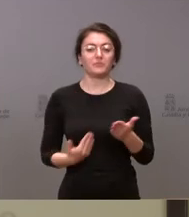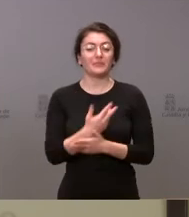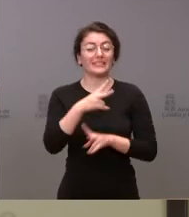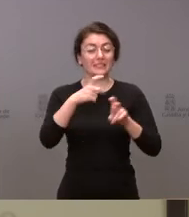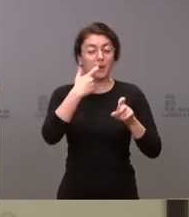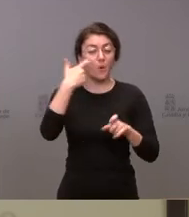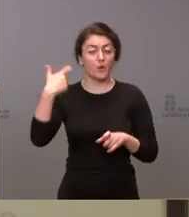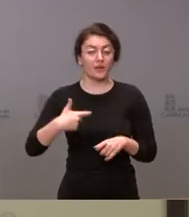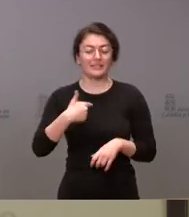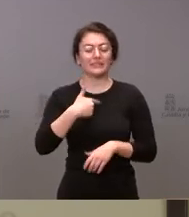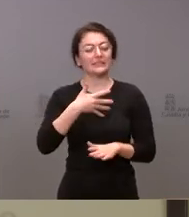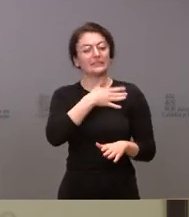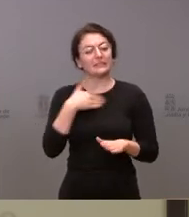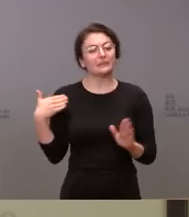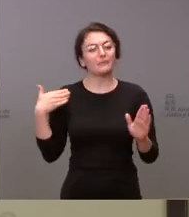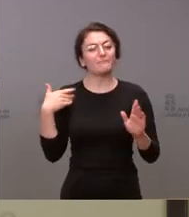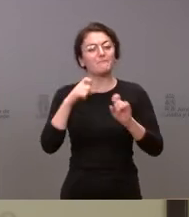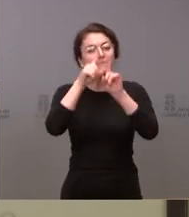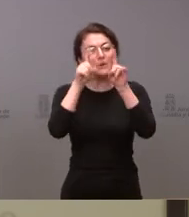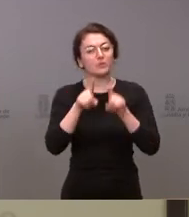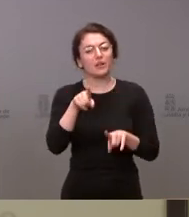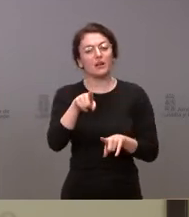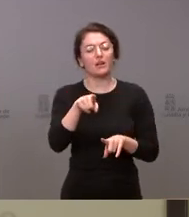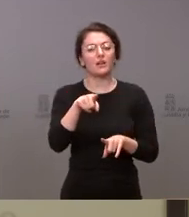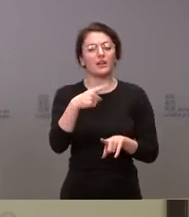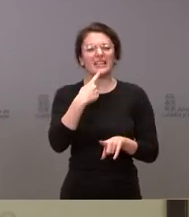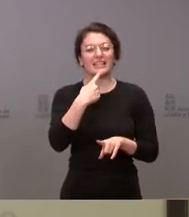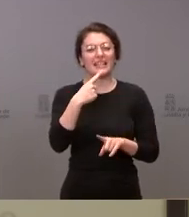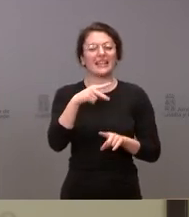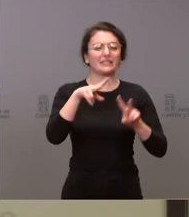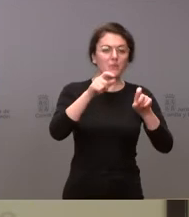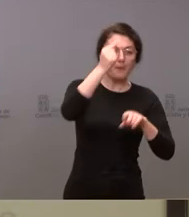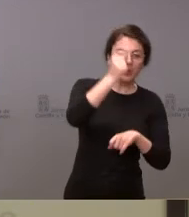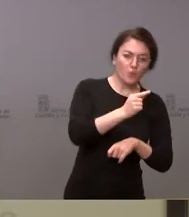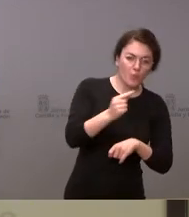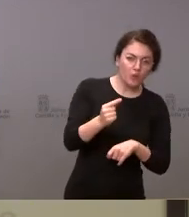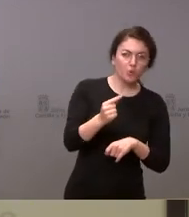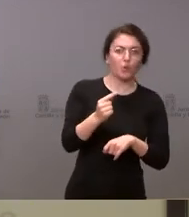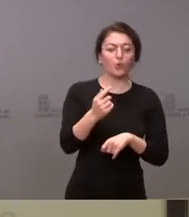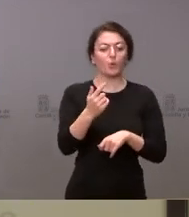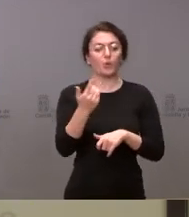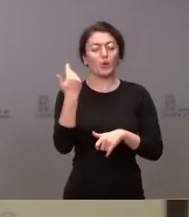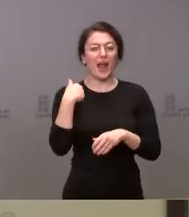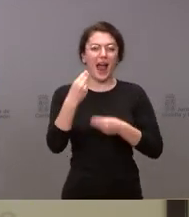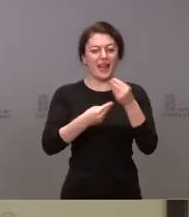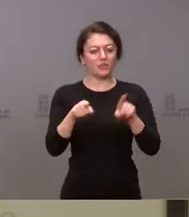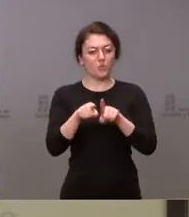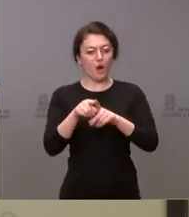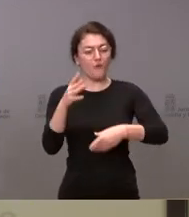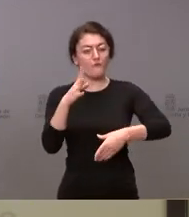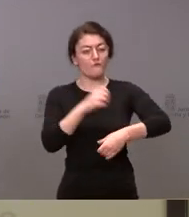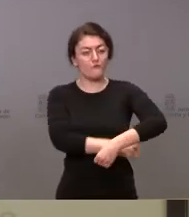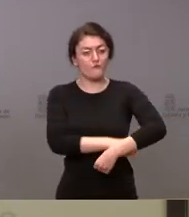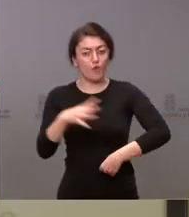Ucrania, yo quería preguntarle, ha hablado del presupuesto, de que se habilitará algún fondo. No sé si tienen un poco